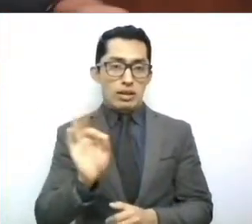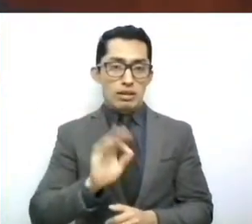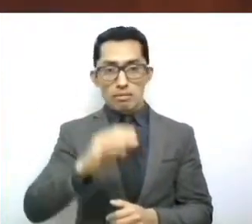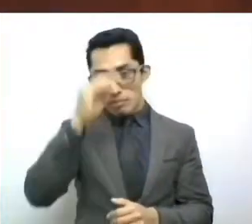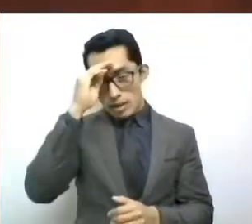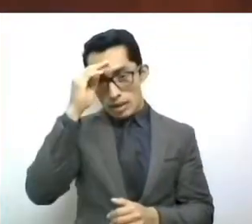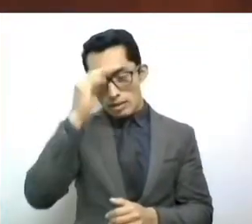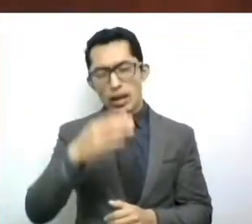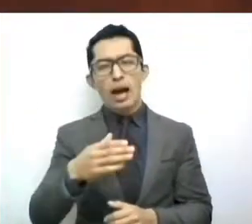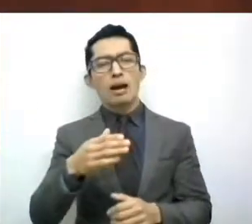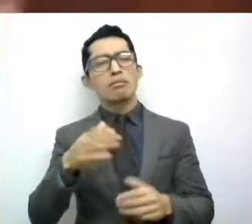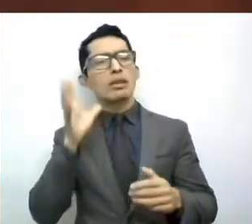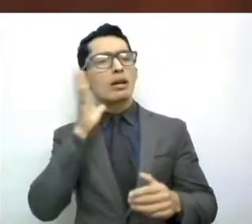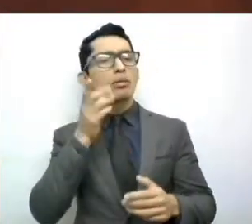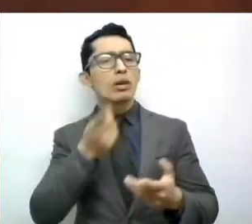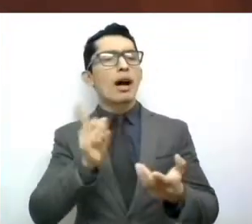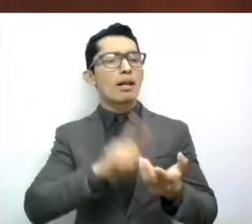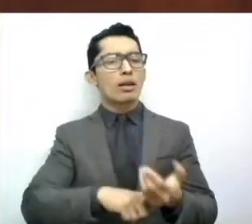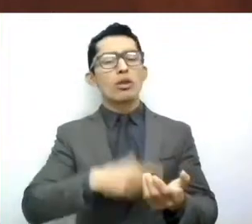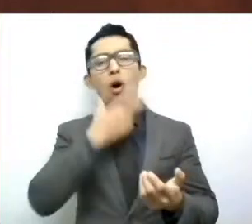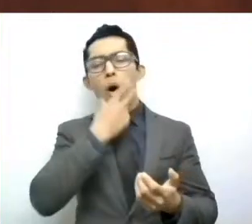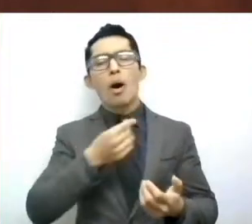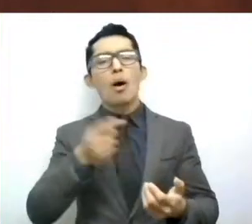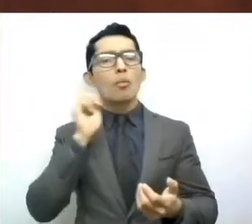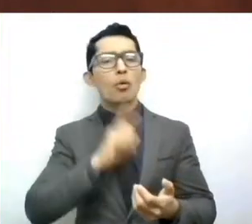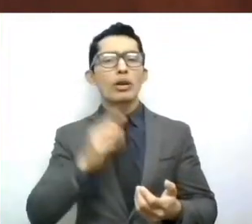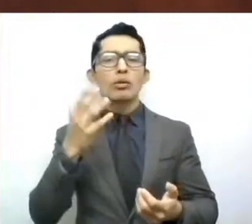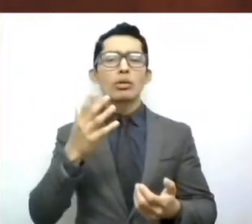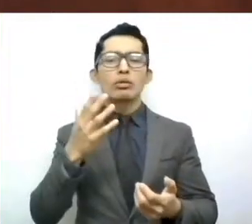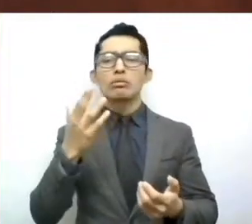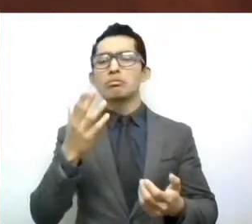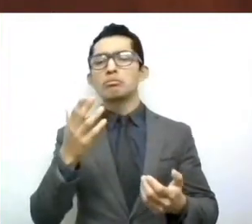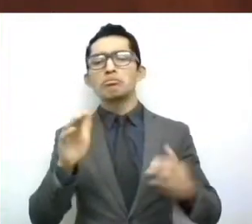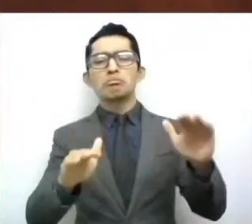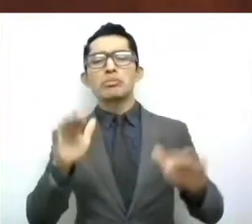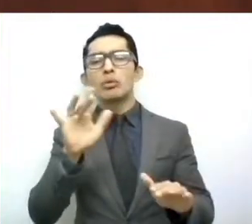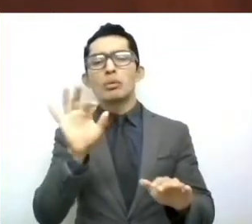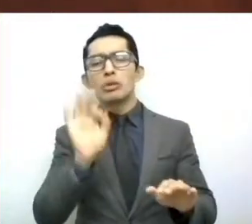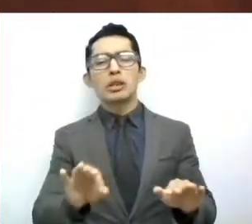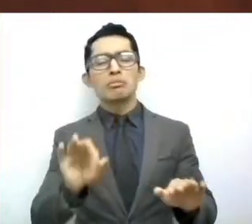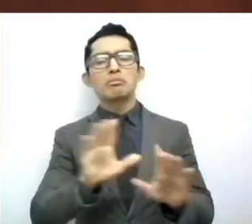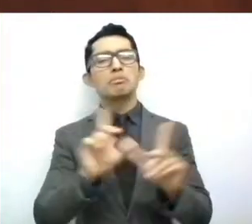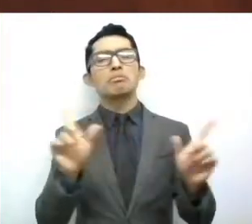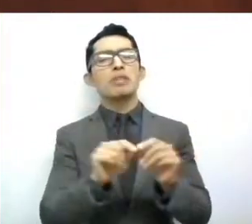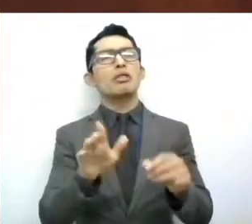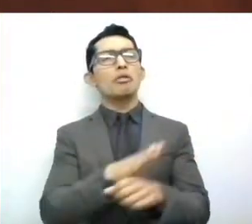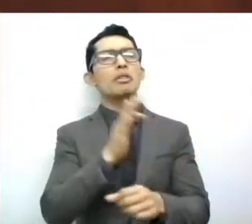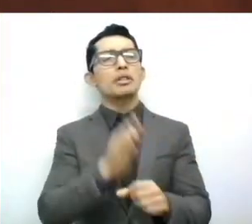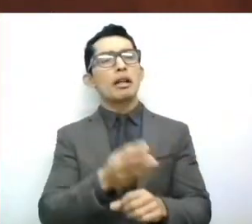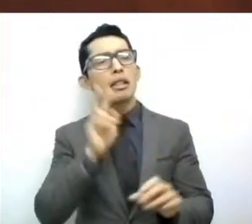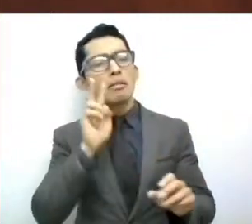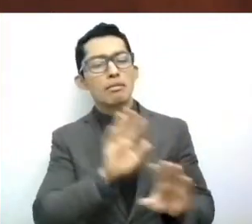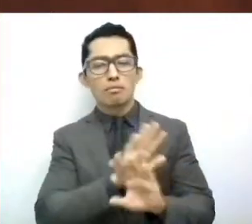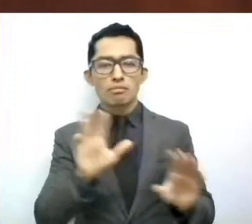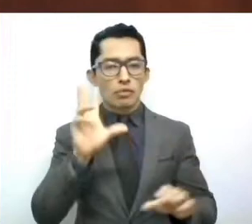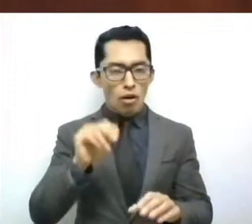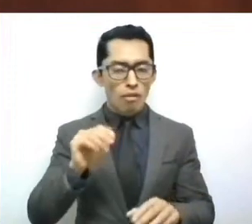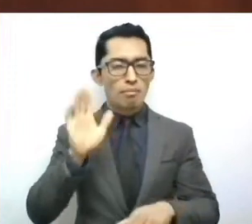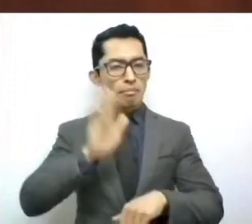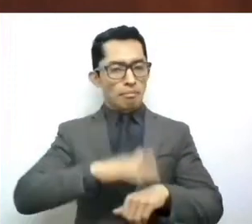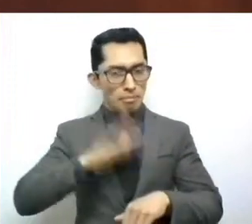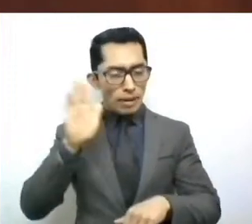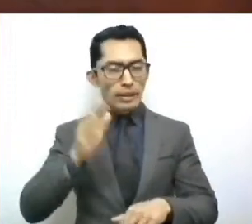No, eso no es suficiente. Tenemos que aprovechar